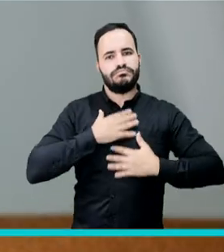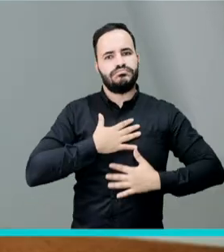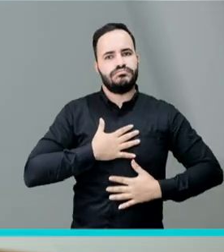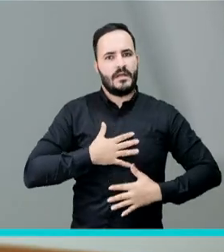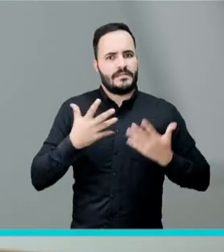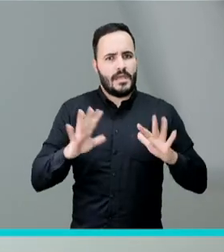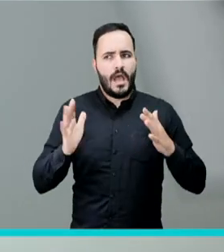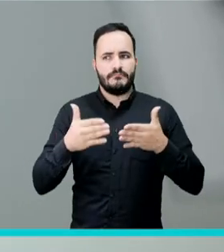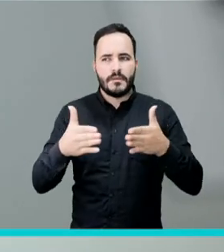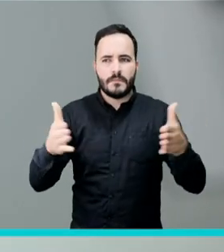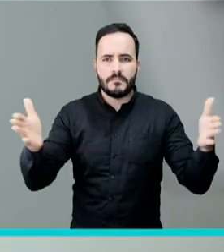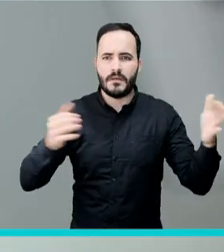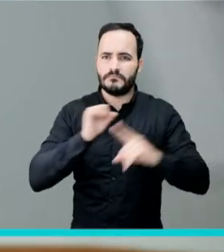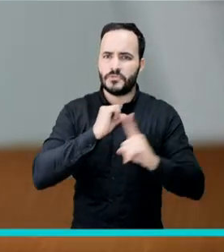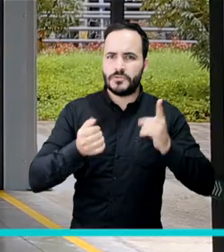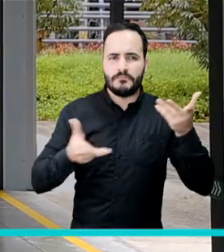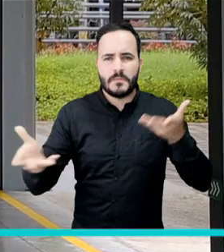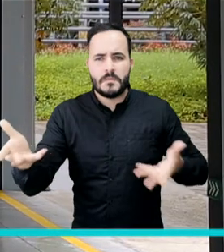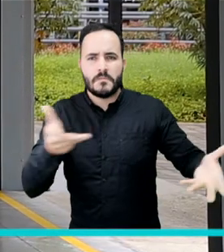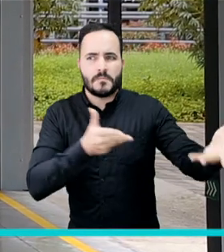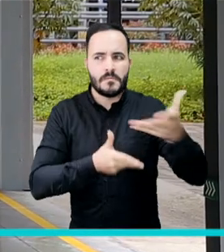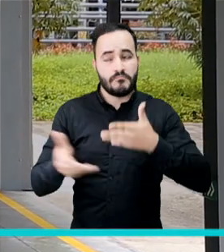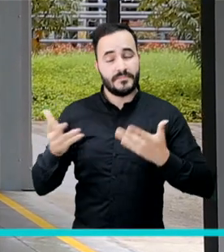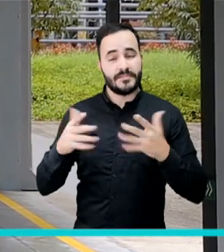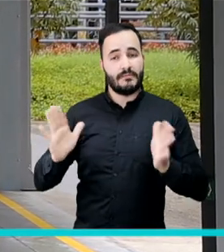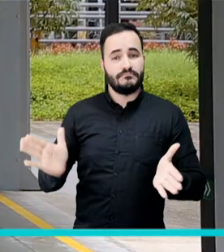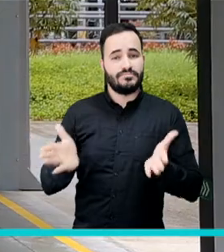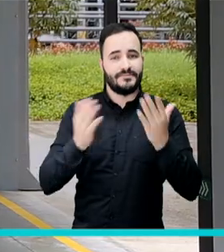persona más viable y más social abiertamente.